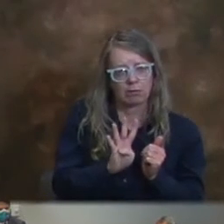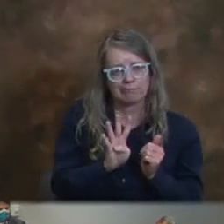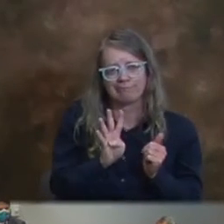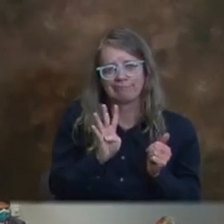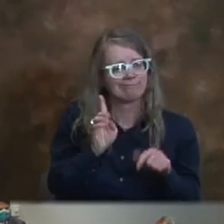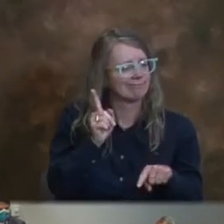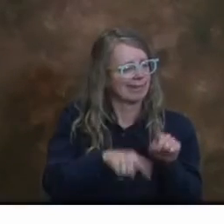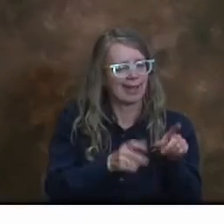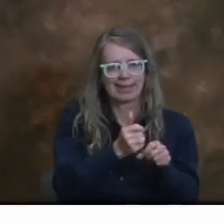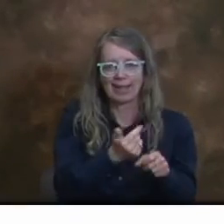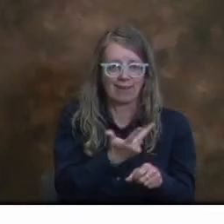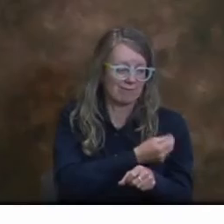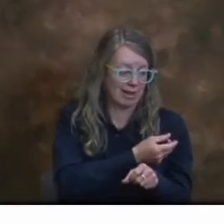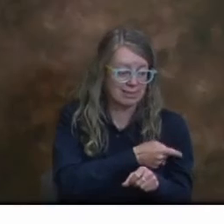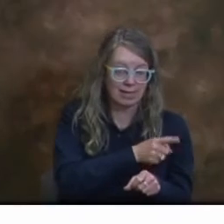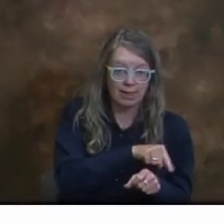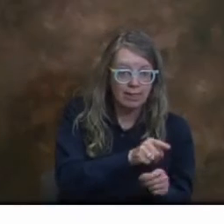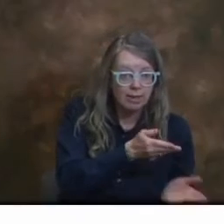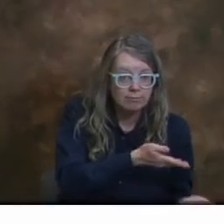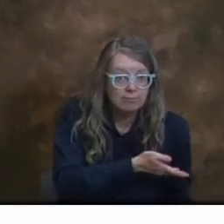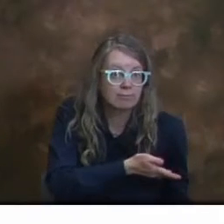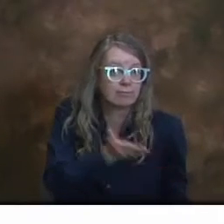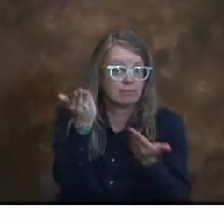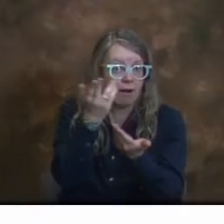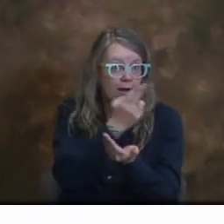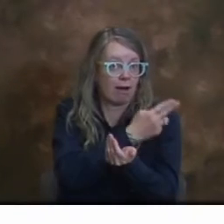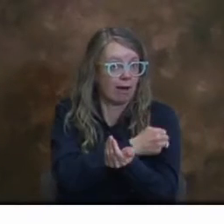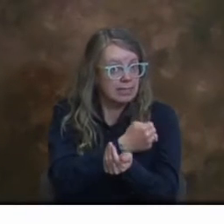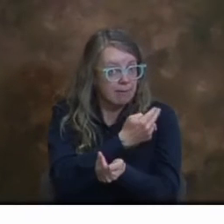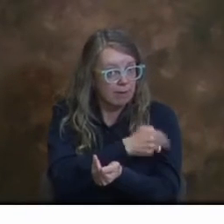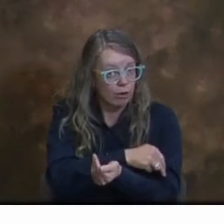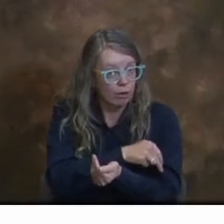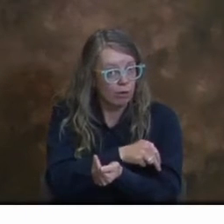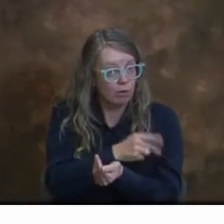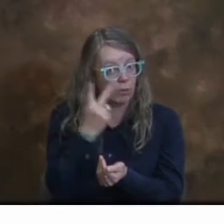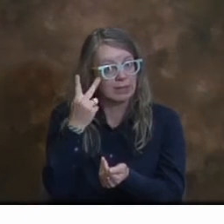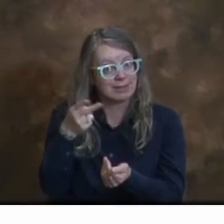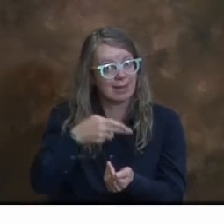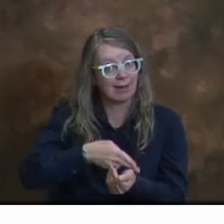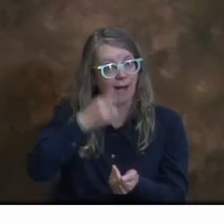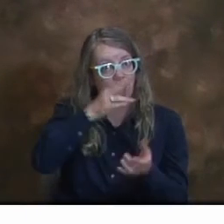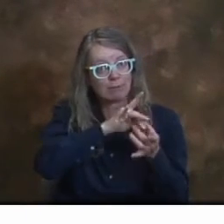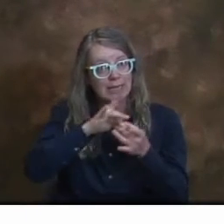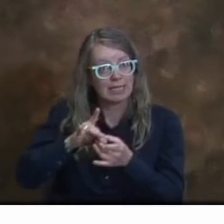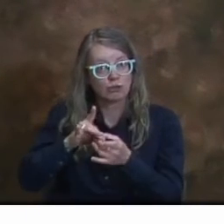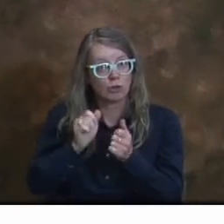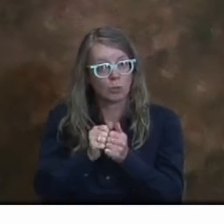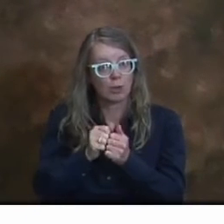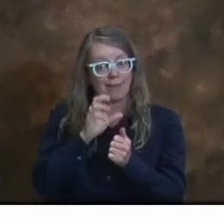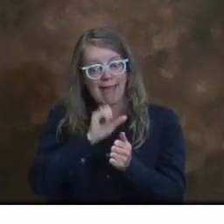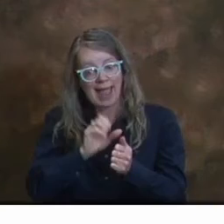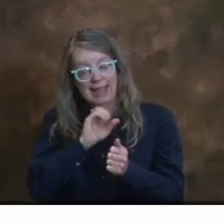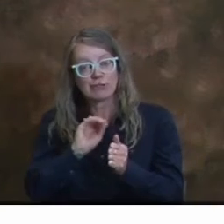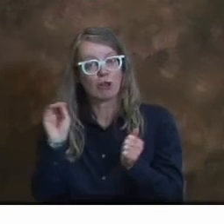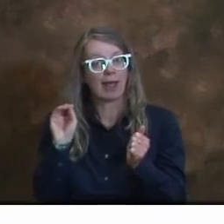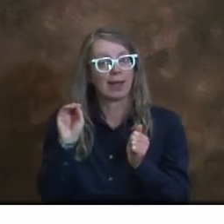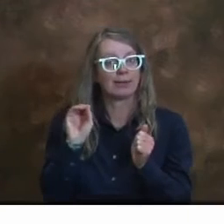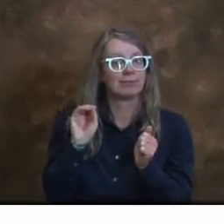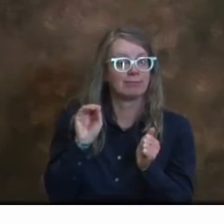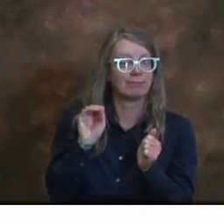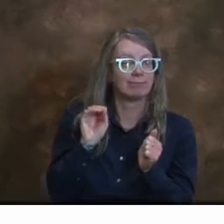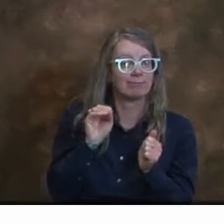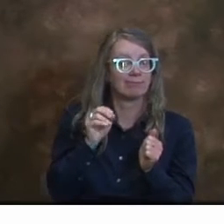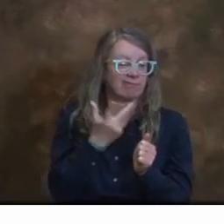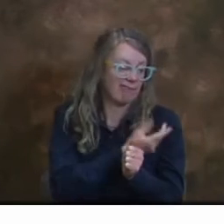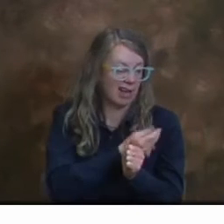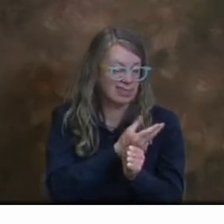de 4 años que no están vacunadas y están siendo hospitalizadas? ¿Estamos viendo algún tipo de conexión con las personas de menos